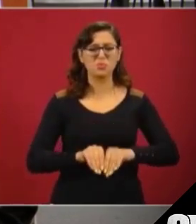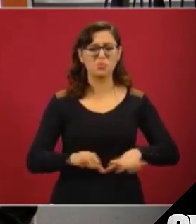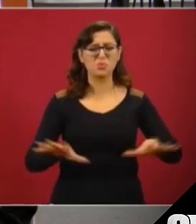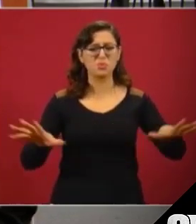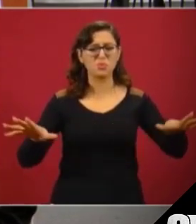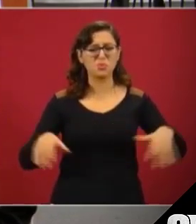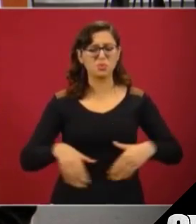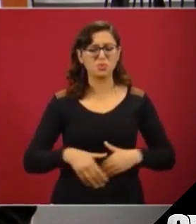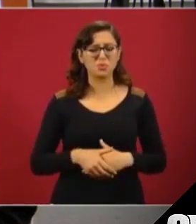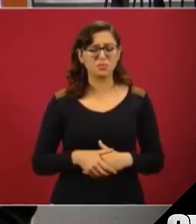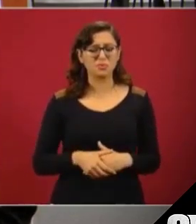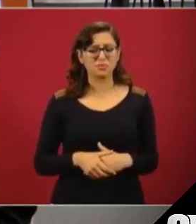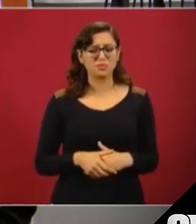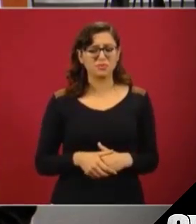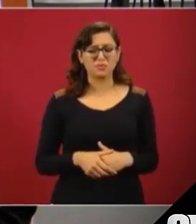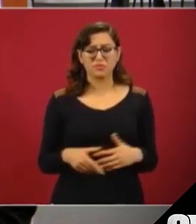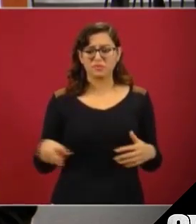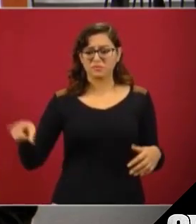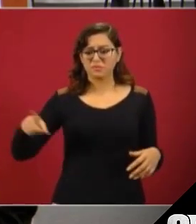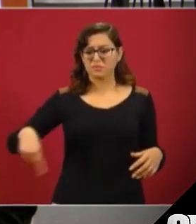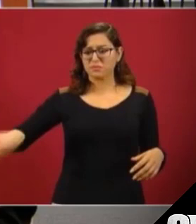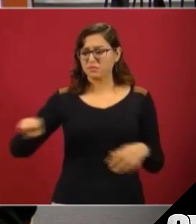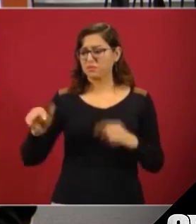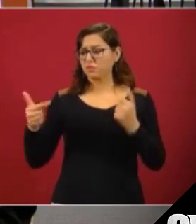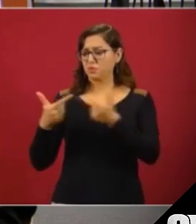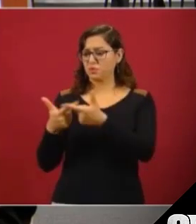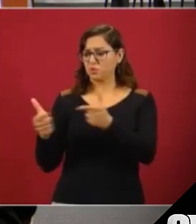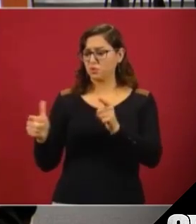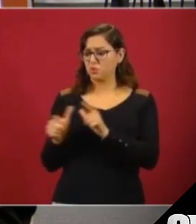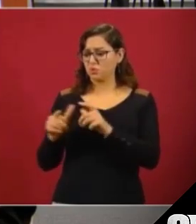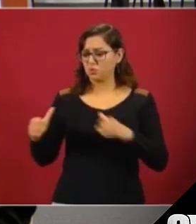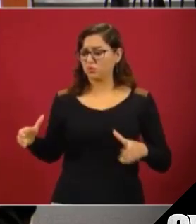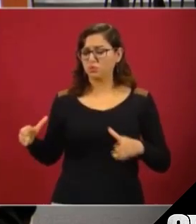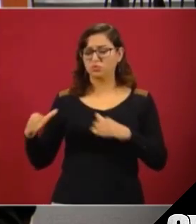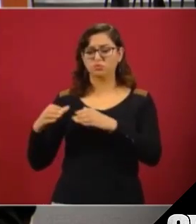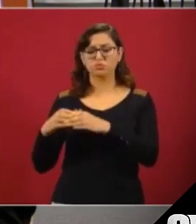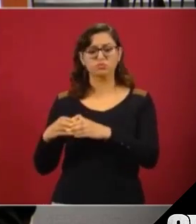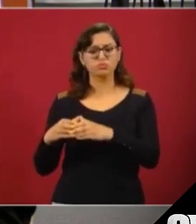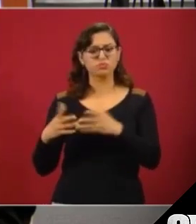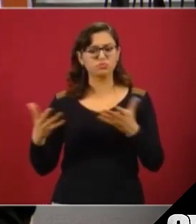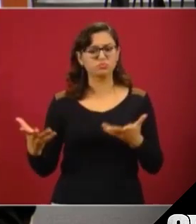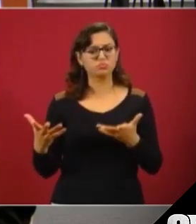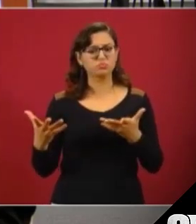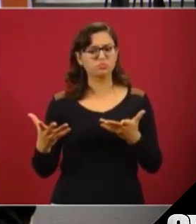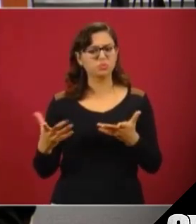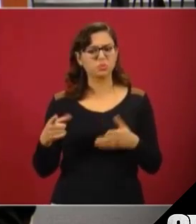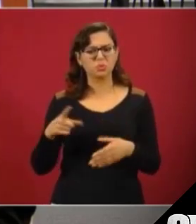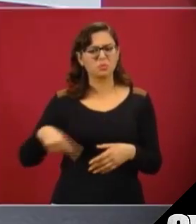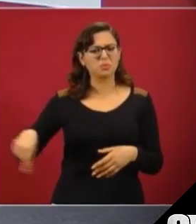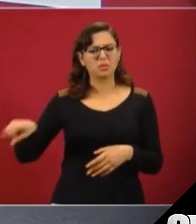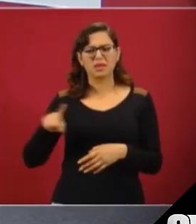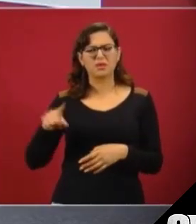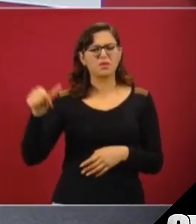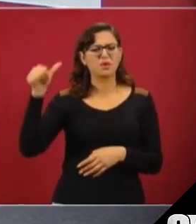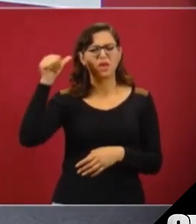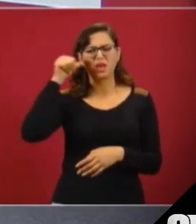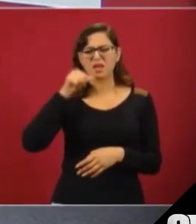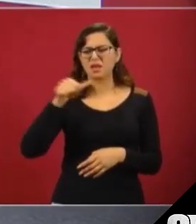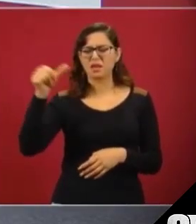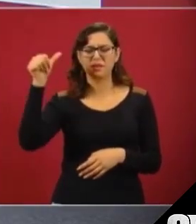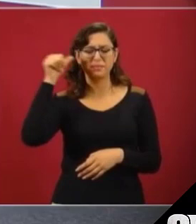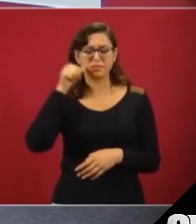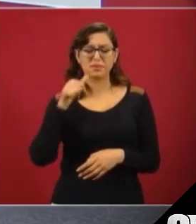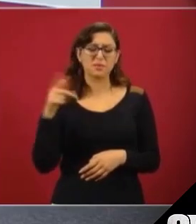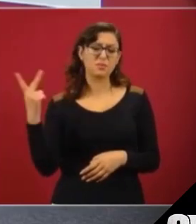Todo este grupo siempre apoyó la